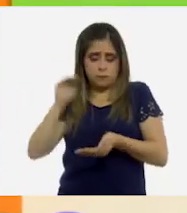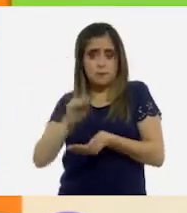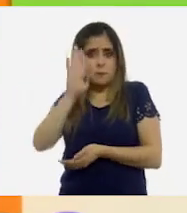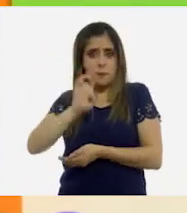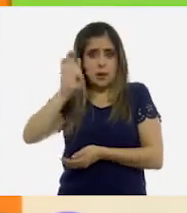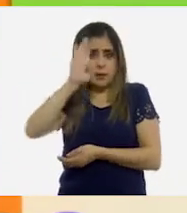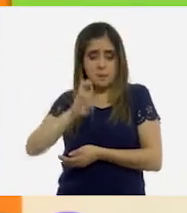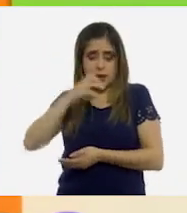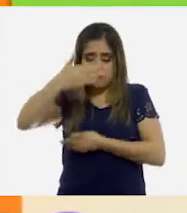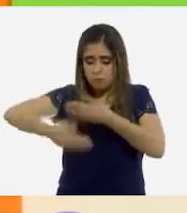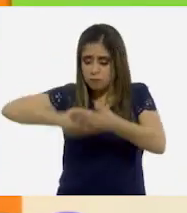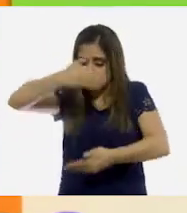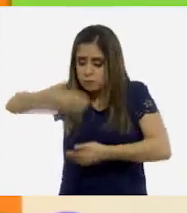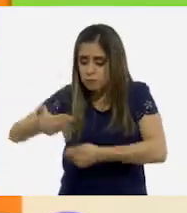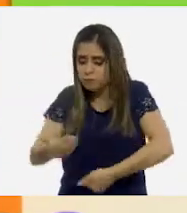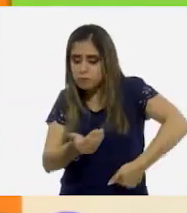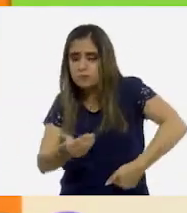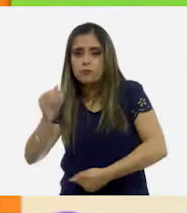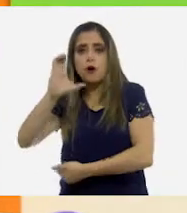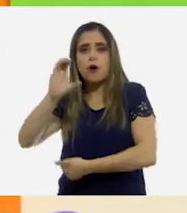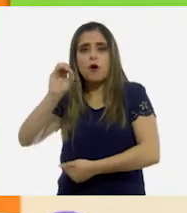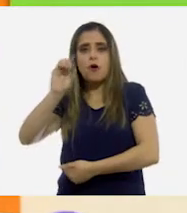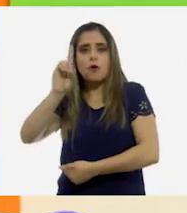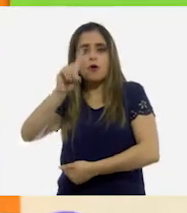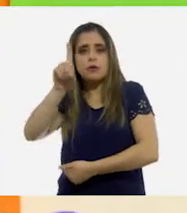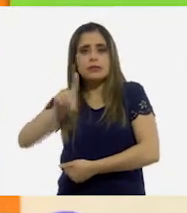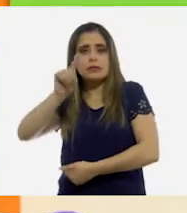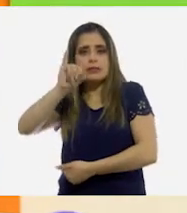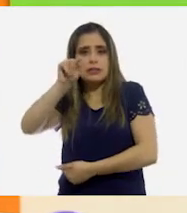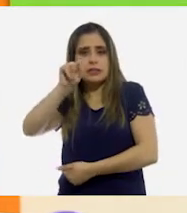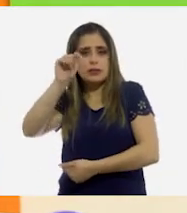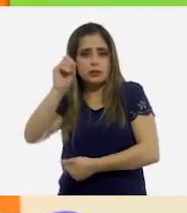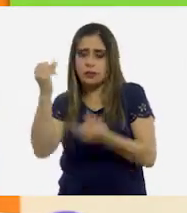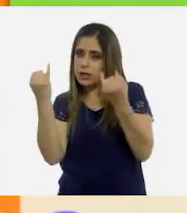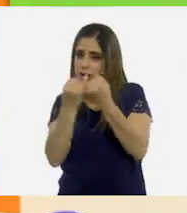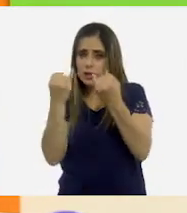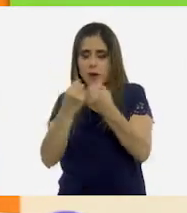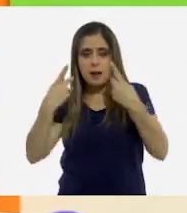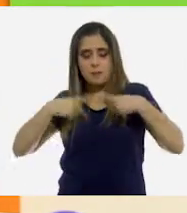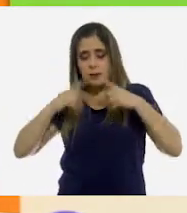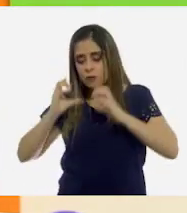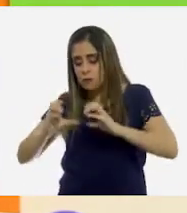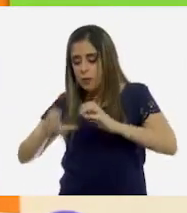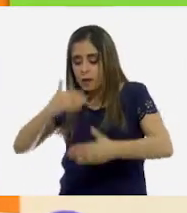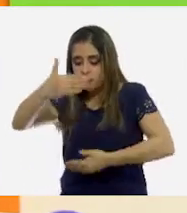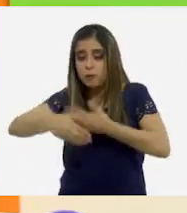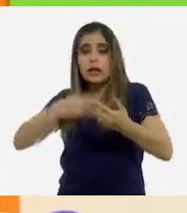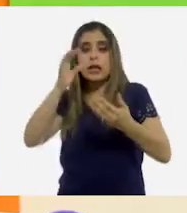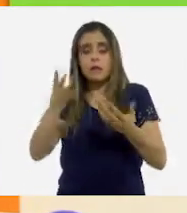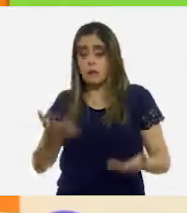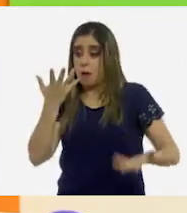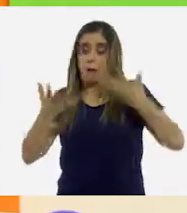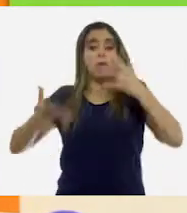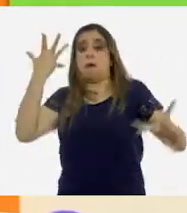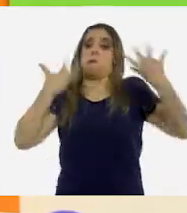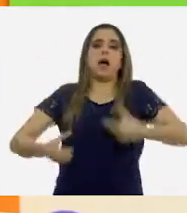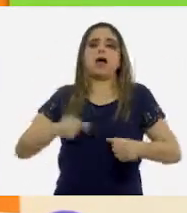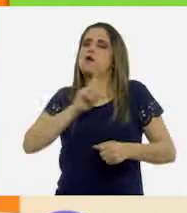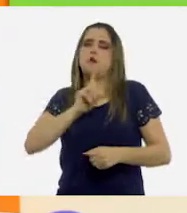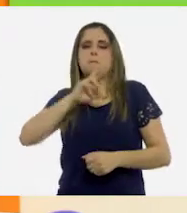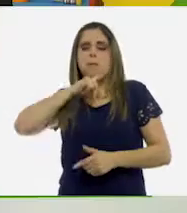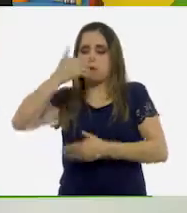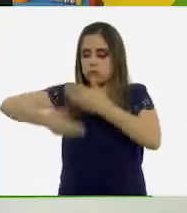me envolvían como coxito porque las personas que me cuidaban creían que me podía asustar con mis manos.